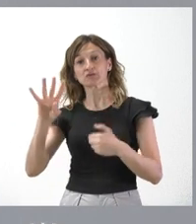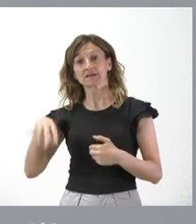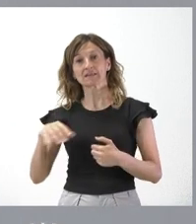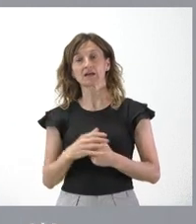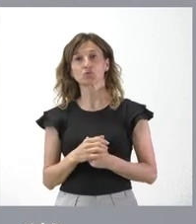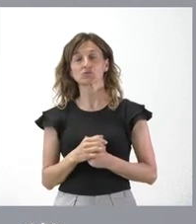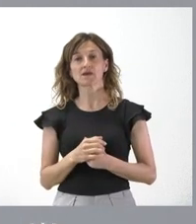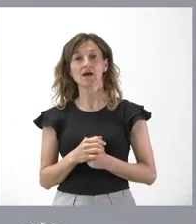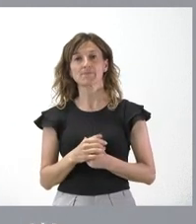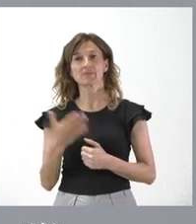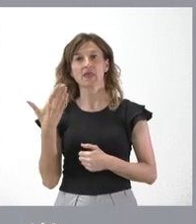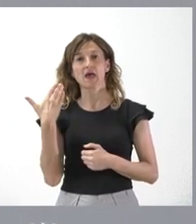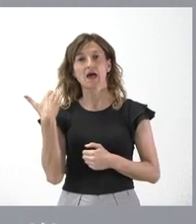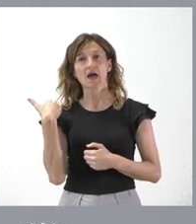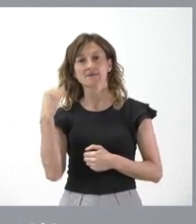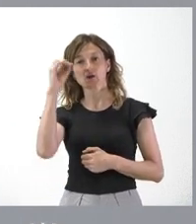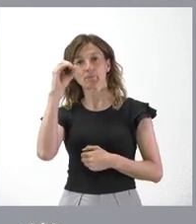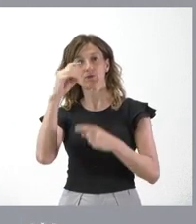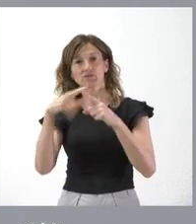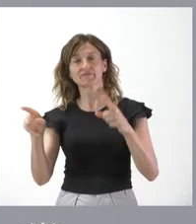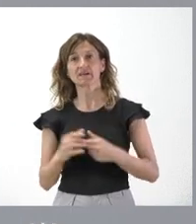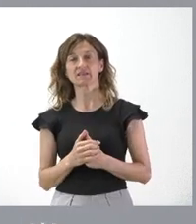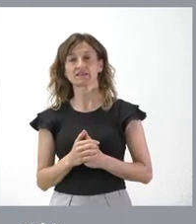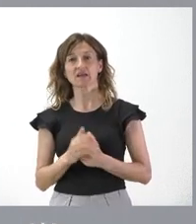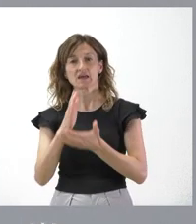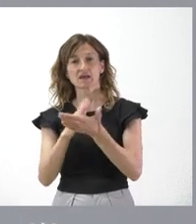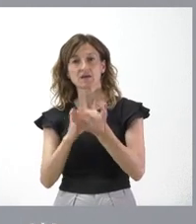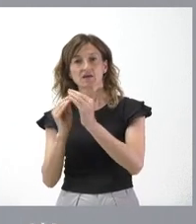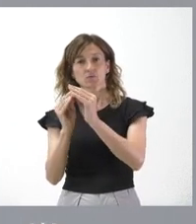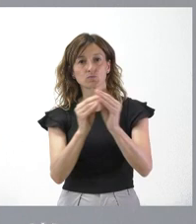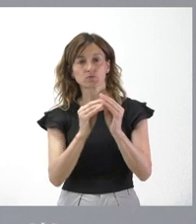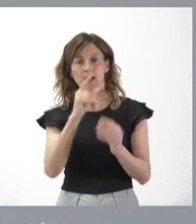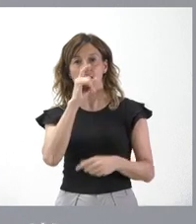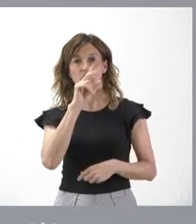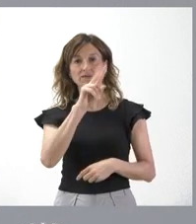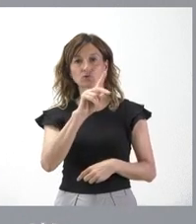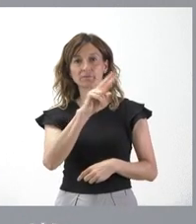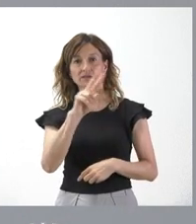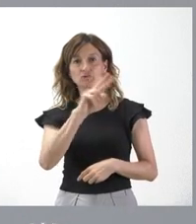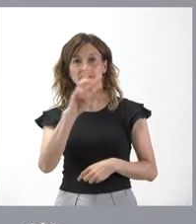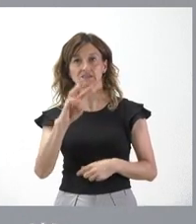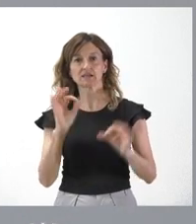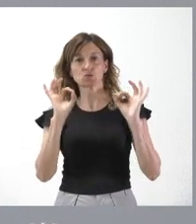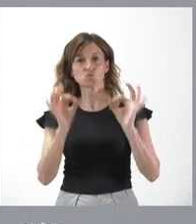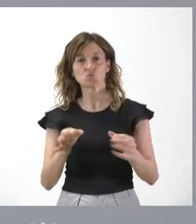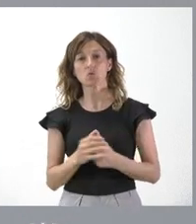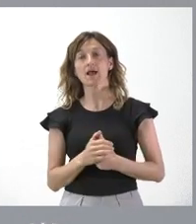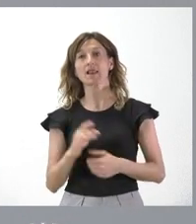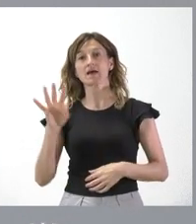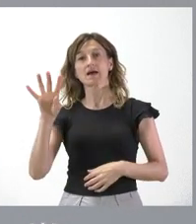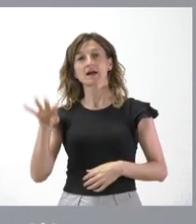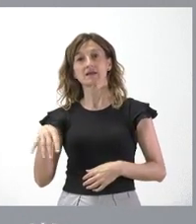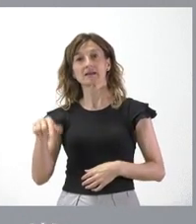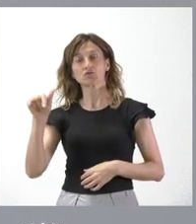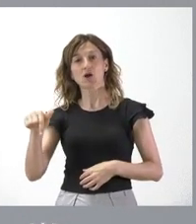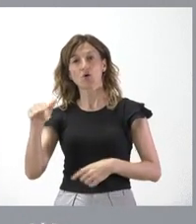ayer, lógicamente, tuvo una posición distinta. Todas las comunidades autónomas en el año 21 y 22 y 23 tuvimos esta posición y Cataluña hoy ha tenido otra